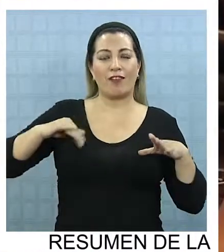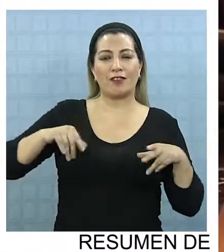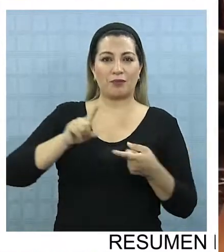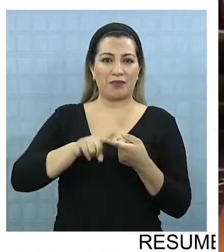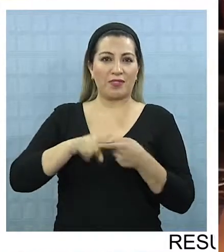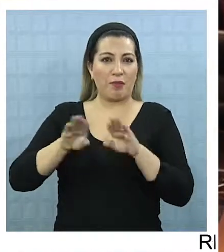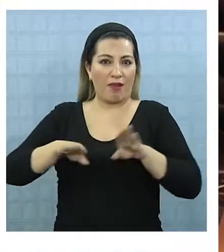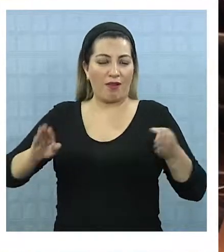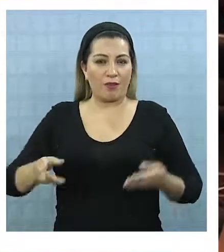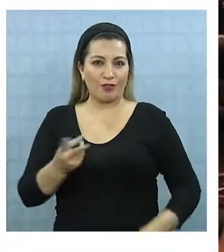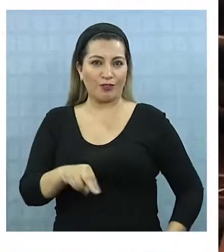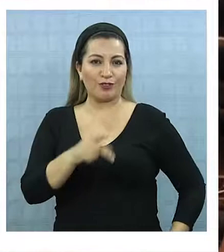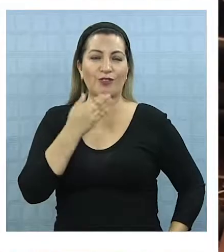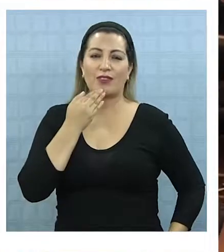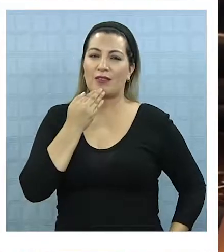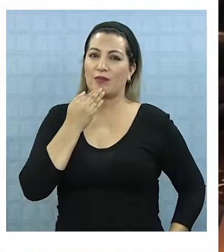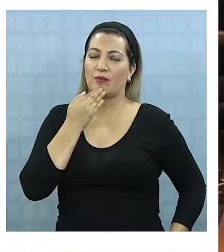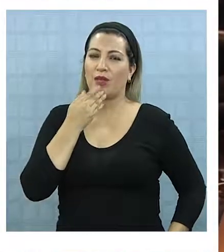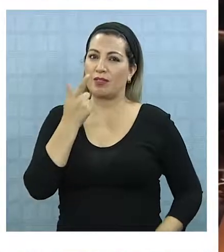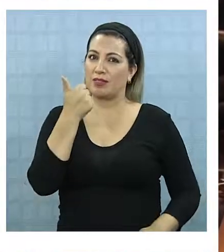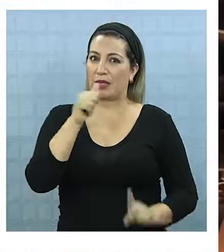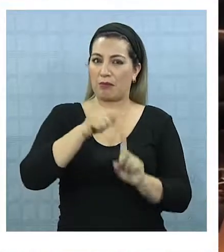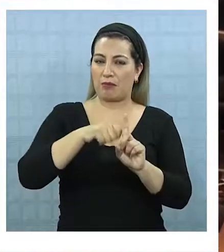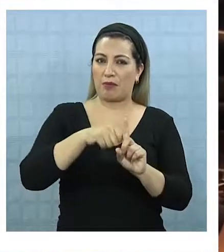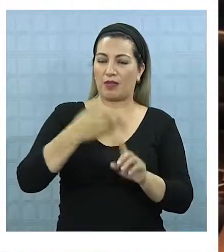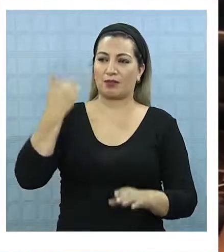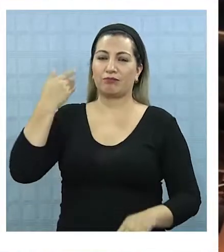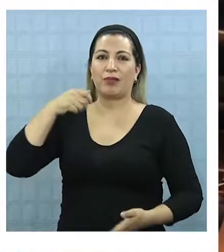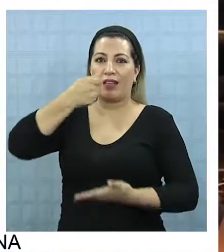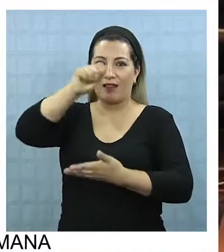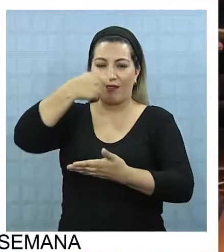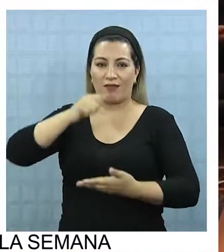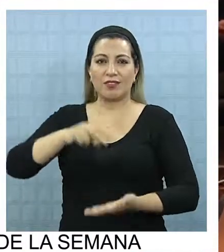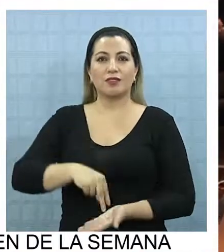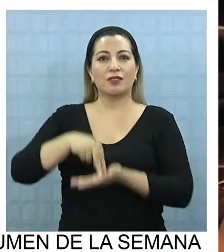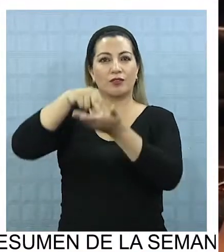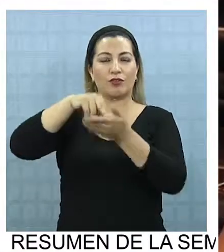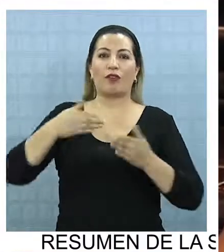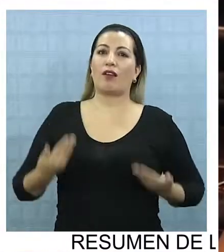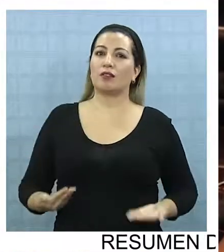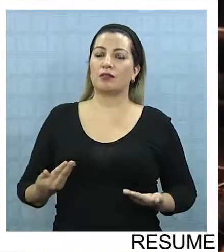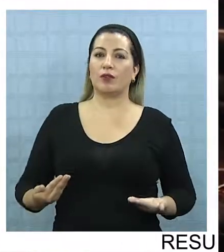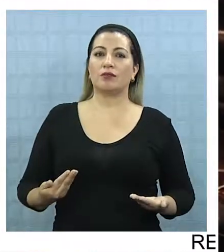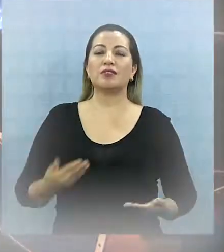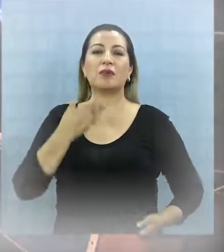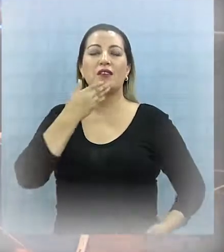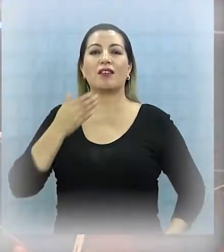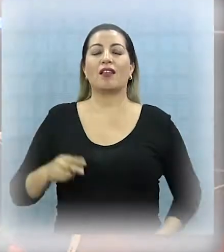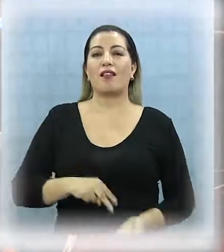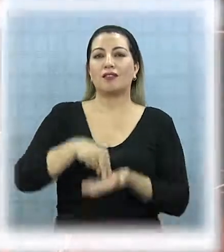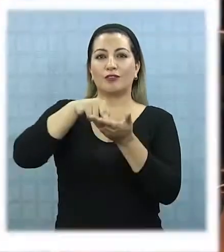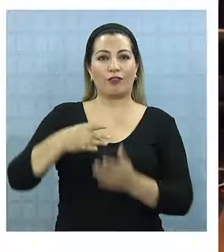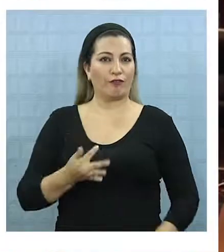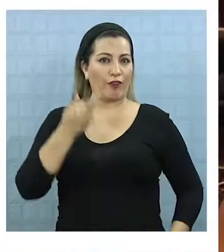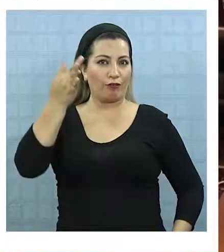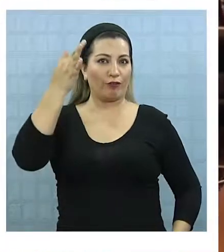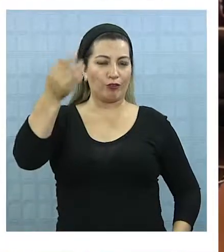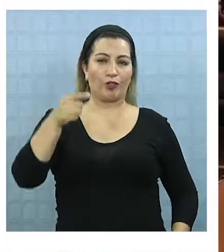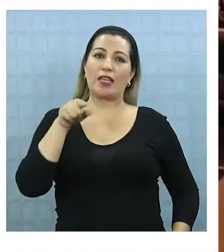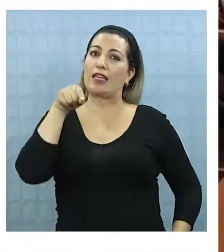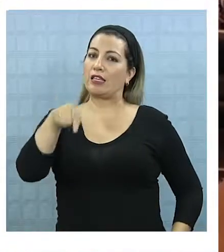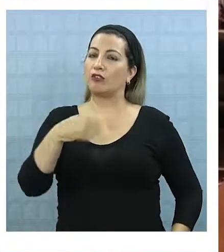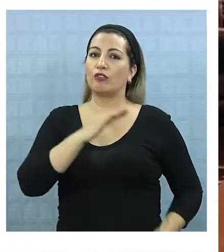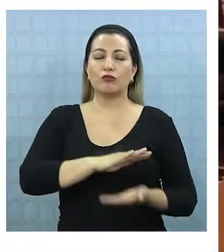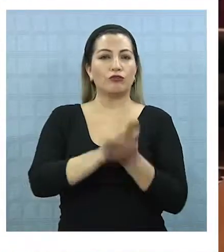en esta mesa. Y nosotros también hemos trabajado hace seis meses en un diagnóstico sobre la SOFRI, la SOFRI actual y la SOFRI futura. Y digamos que todas estas